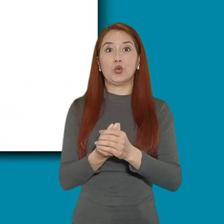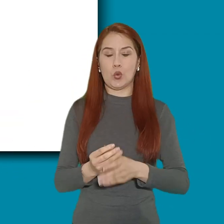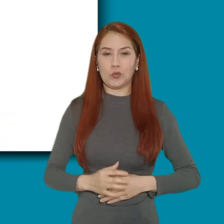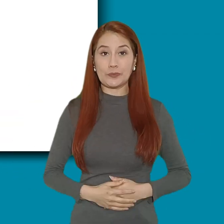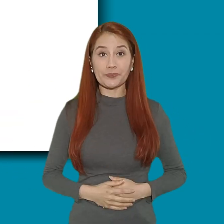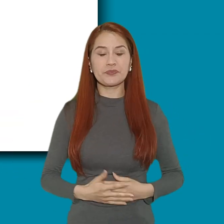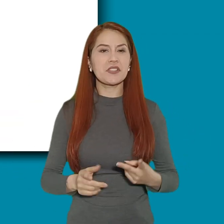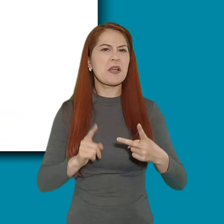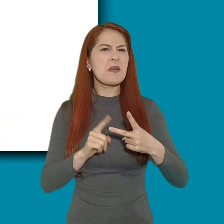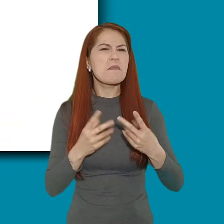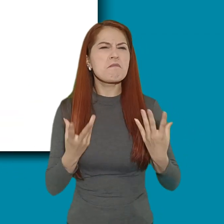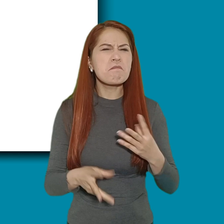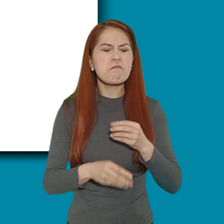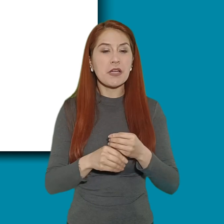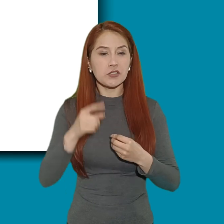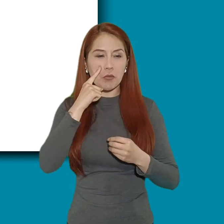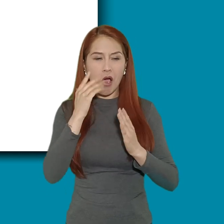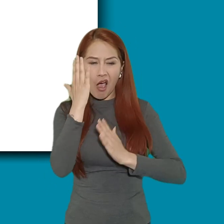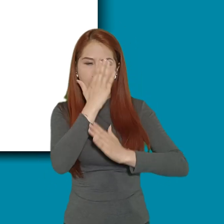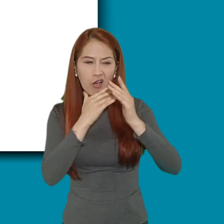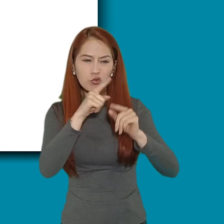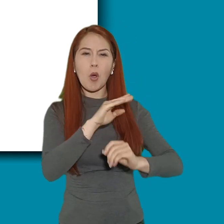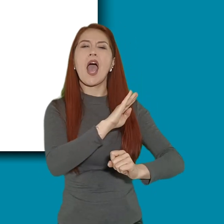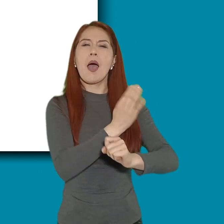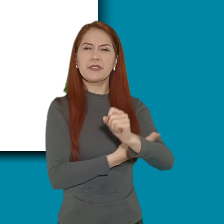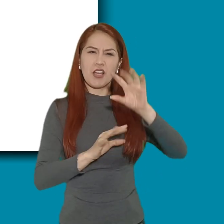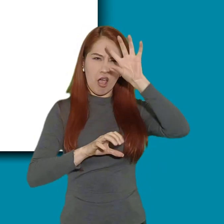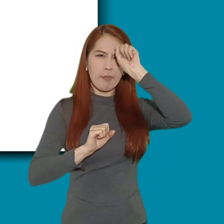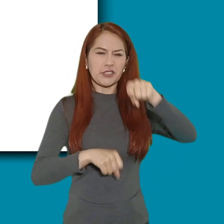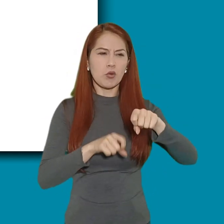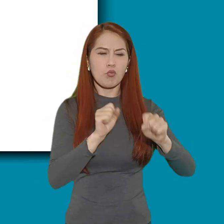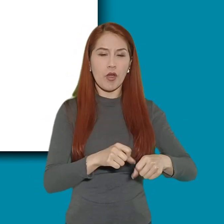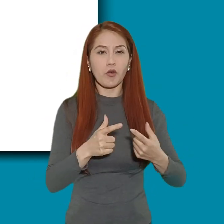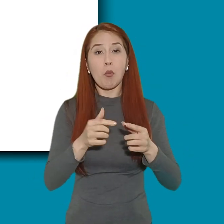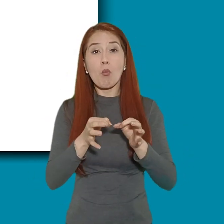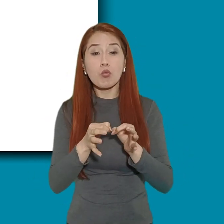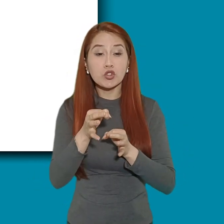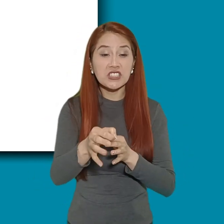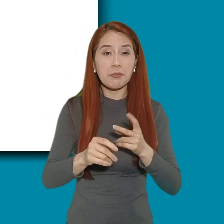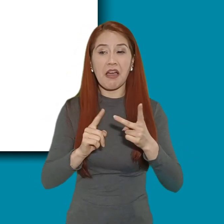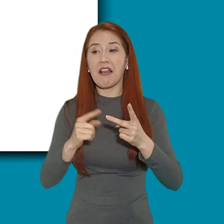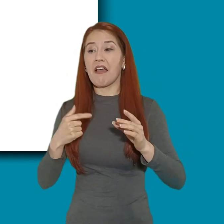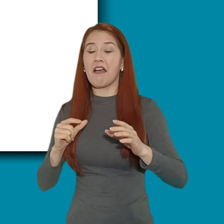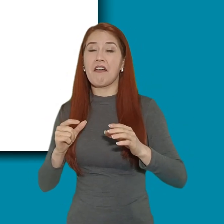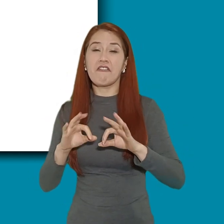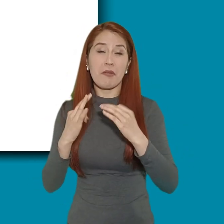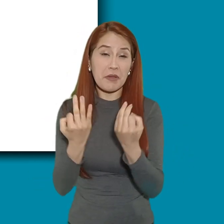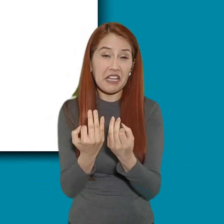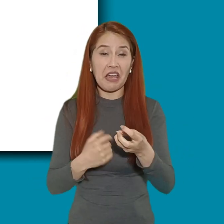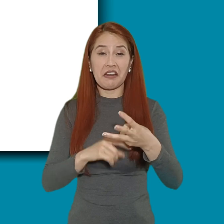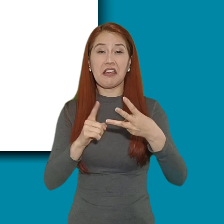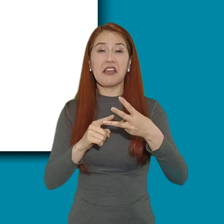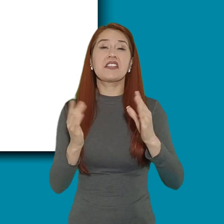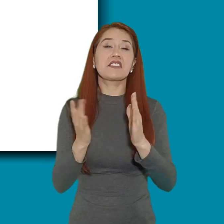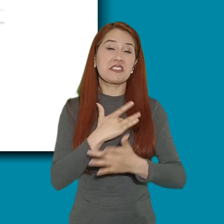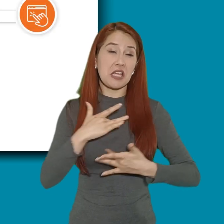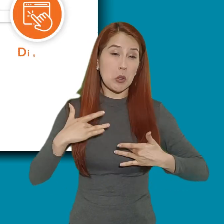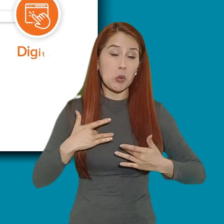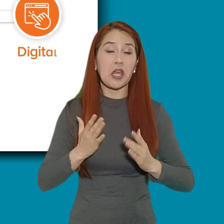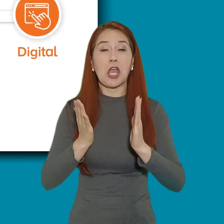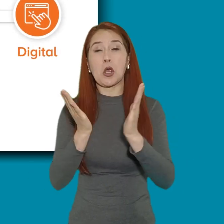realizar la valoración de capacidades en seis entornos, municipal, familiar, salud, educación,